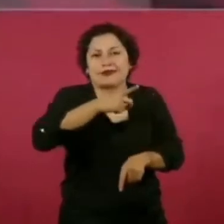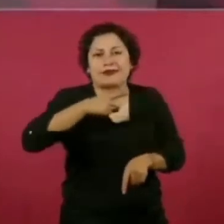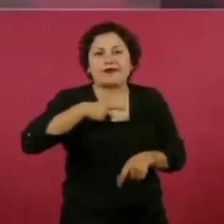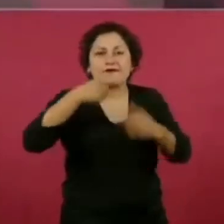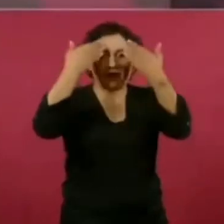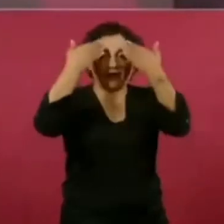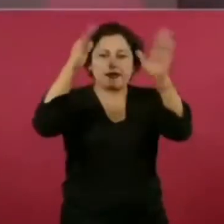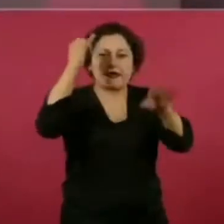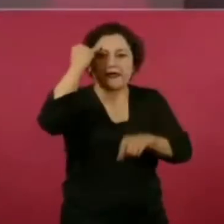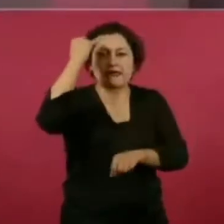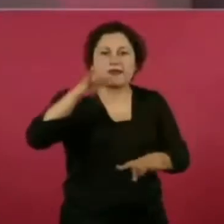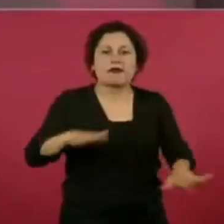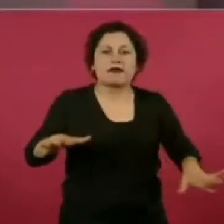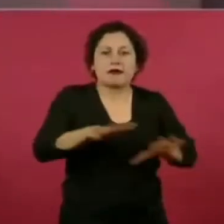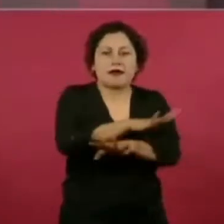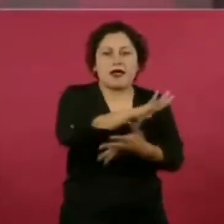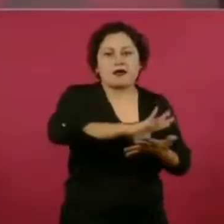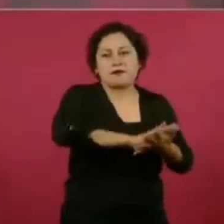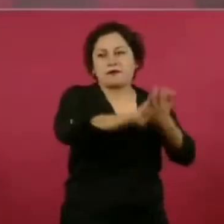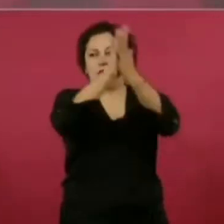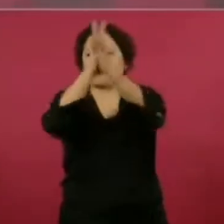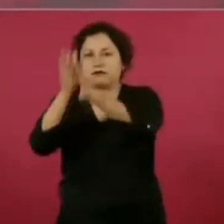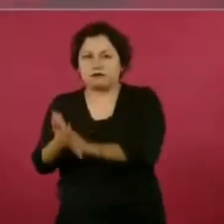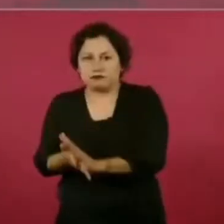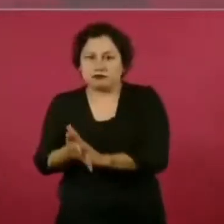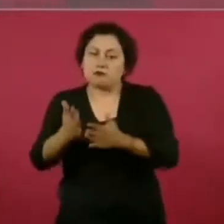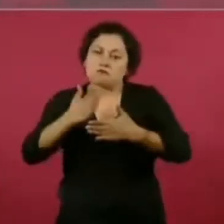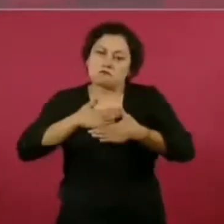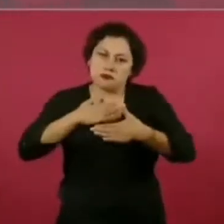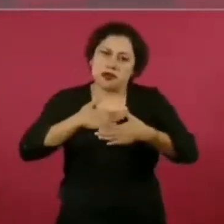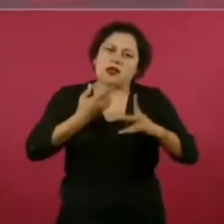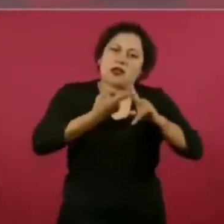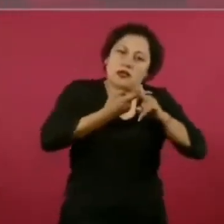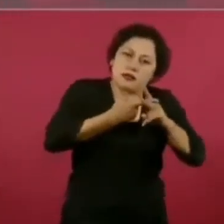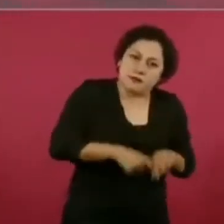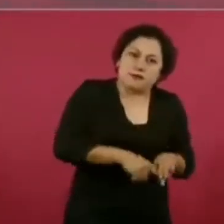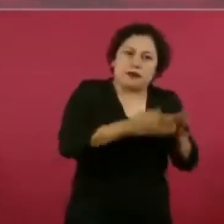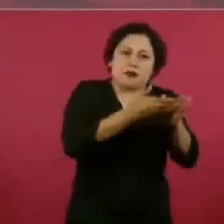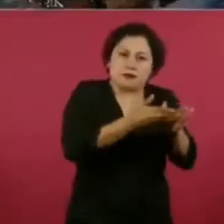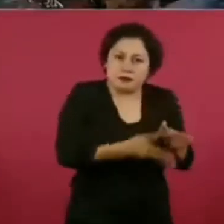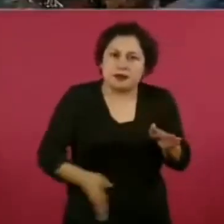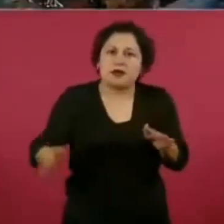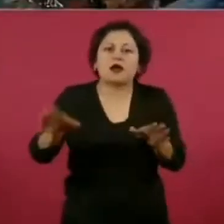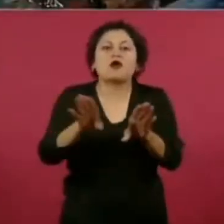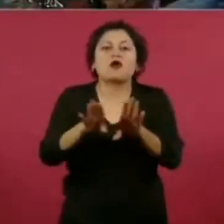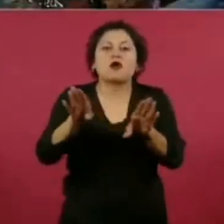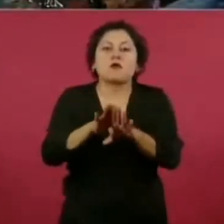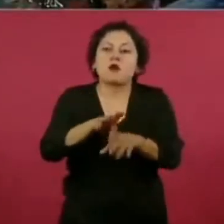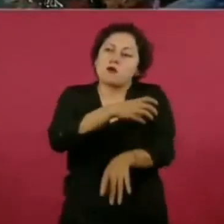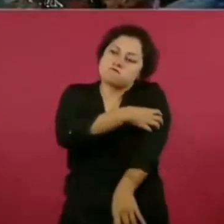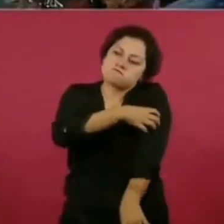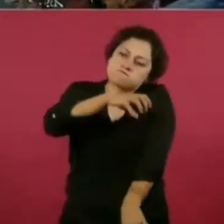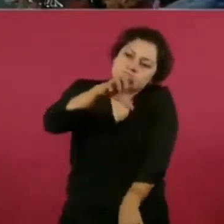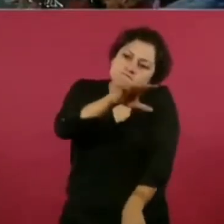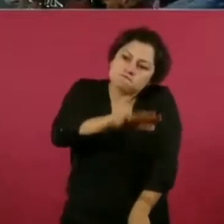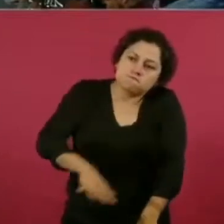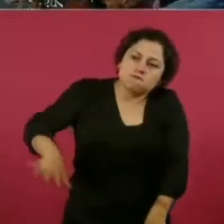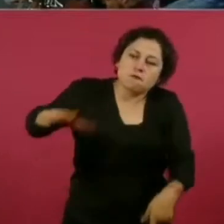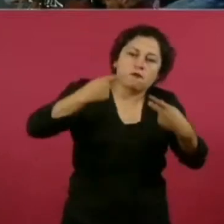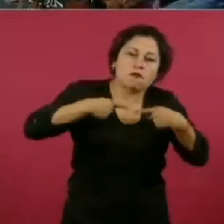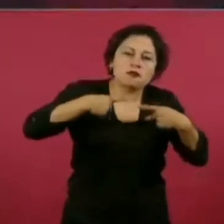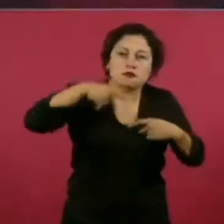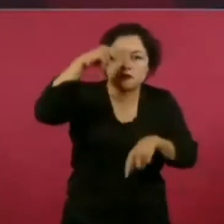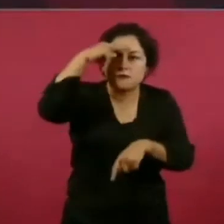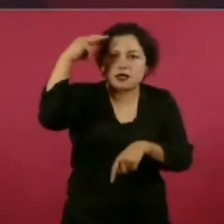Entonces, ya se inició esa transformación con el impulso del pueblo, de la mayoría de los mexicanos,